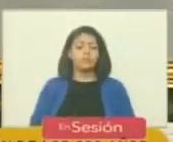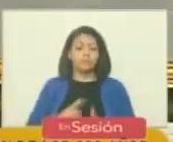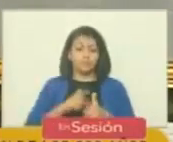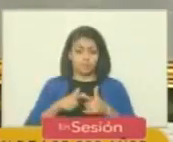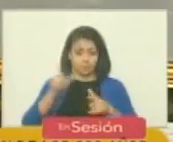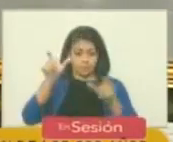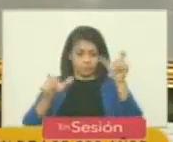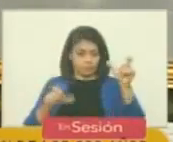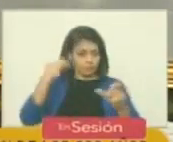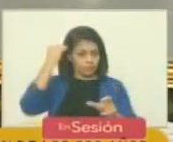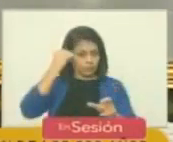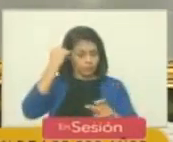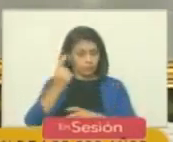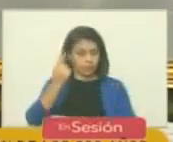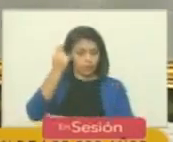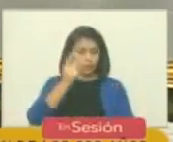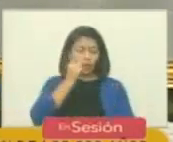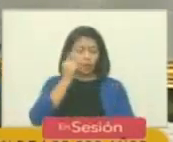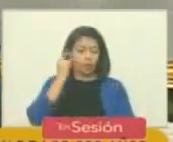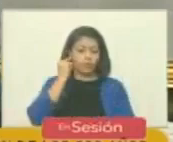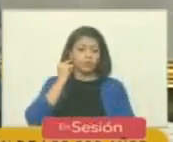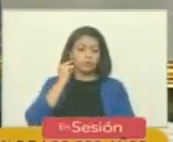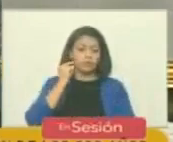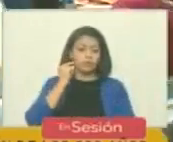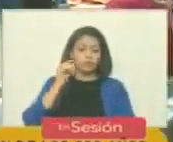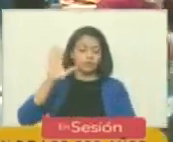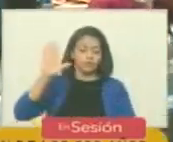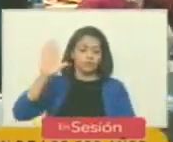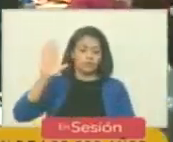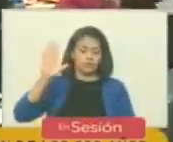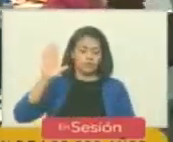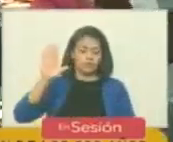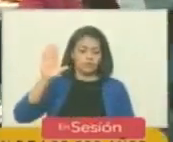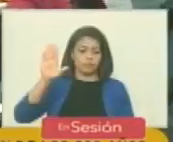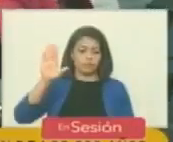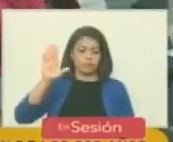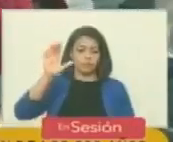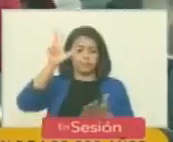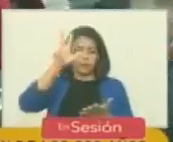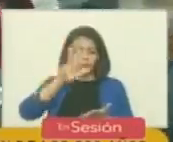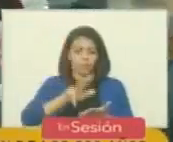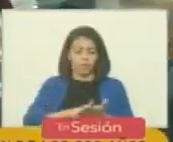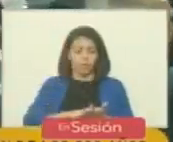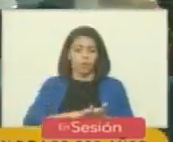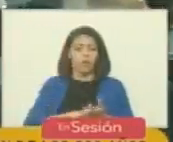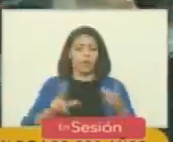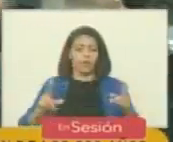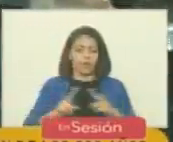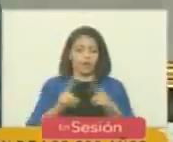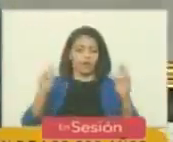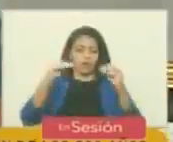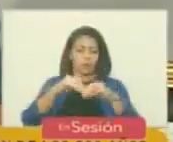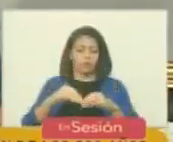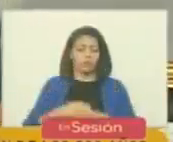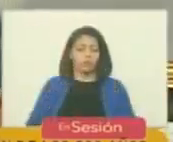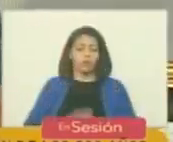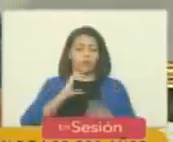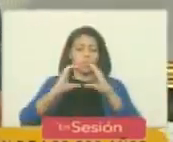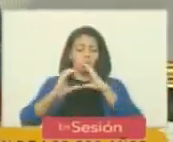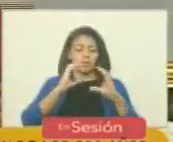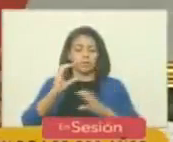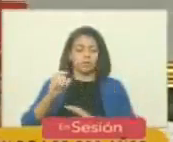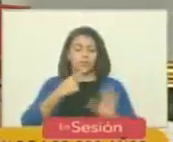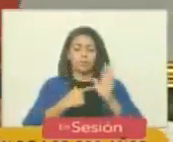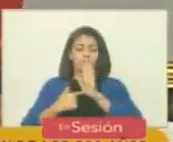consideración de los diputados y diputadas queda aprobado este acuerdo comuníquese